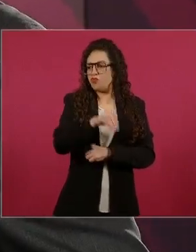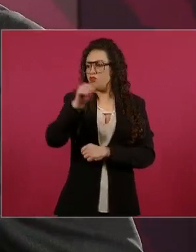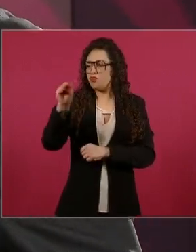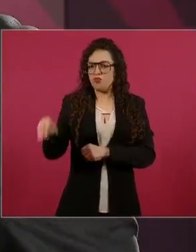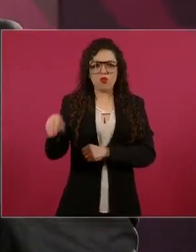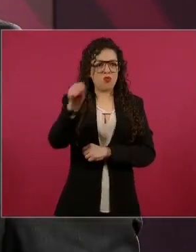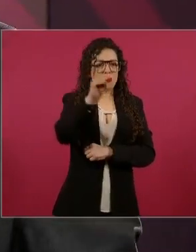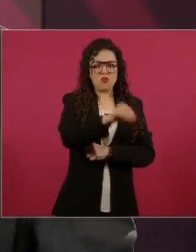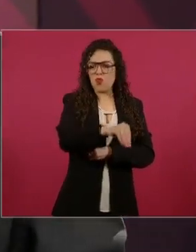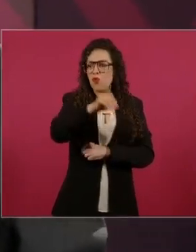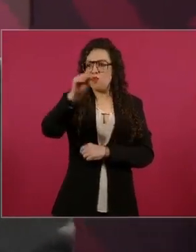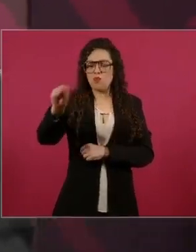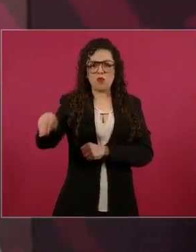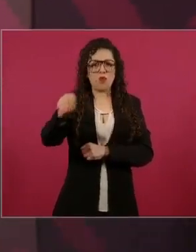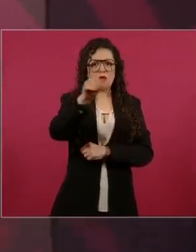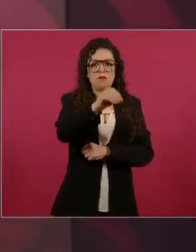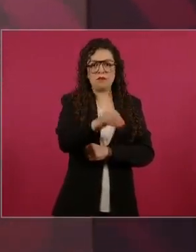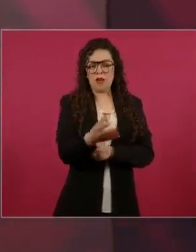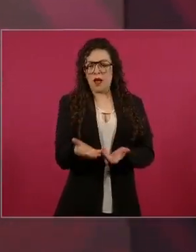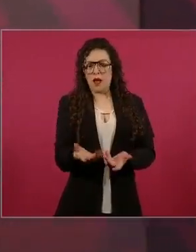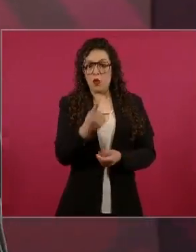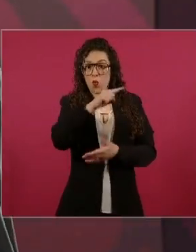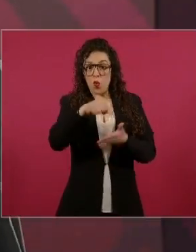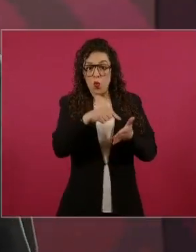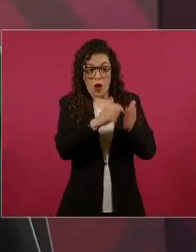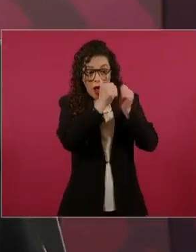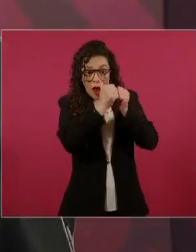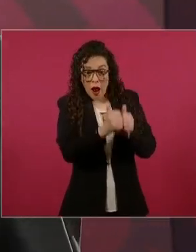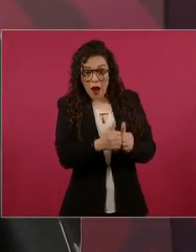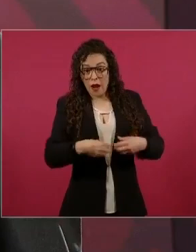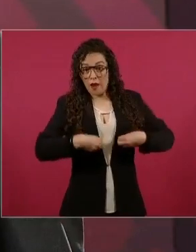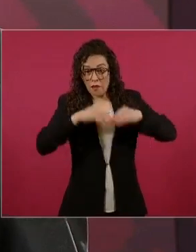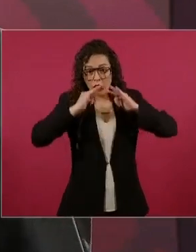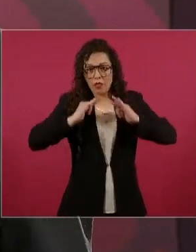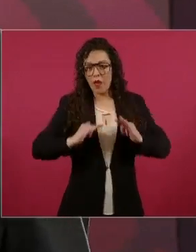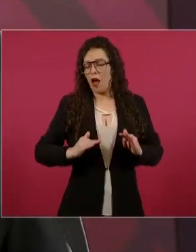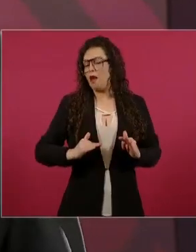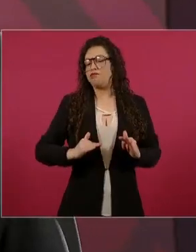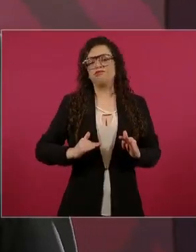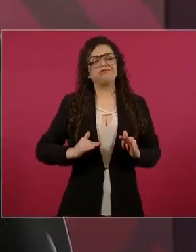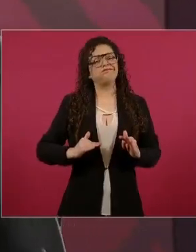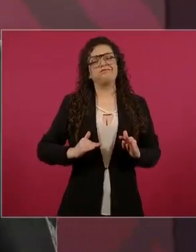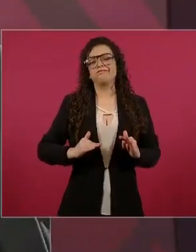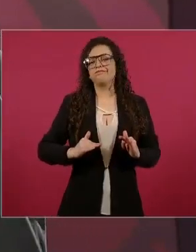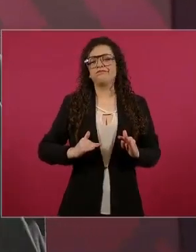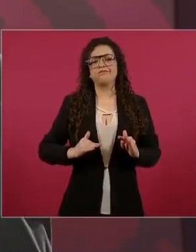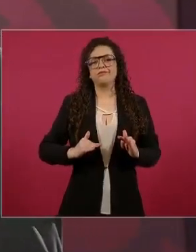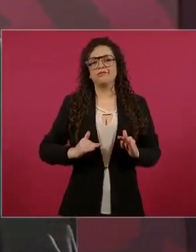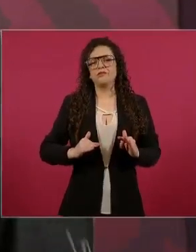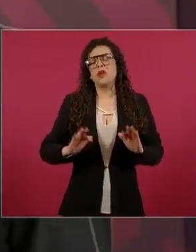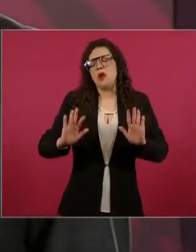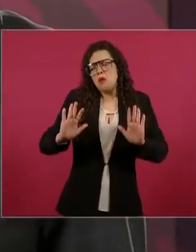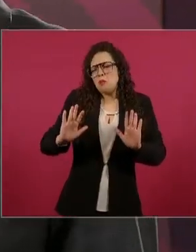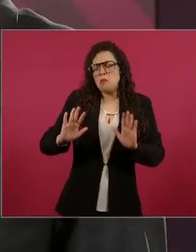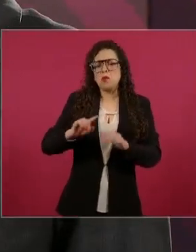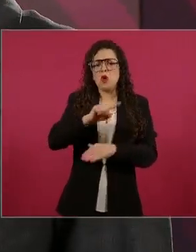Y puede ser que lleguen y que compren autoridades, dominen cierta zona,